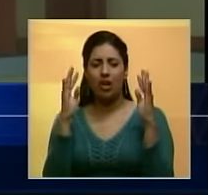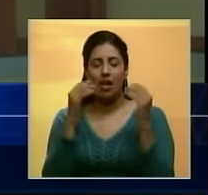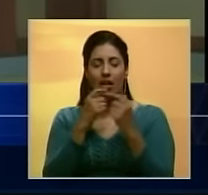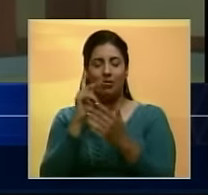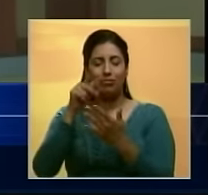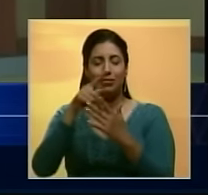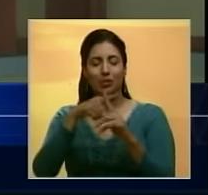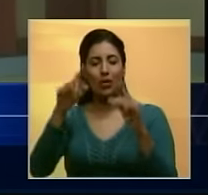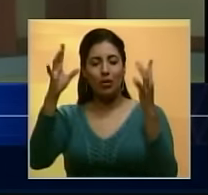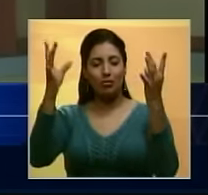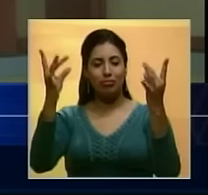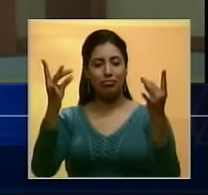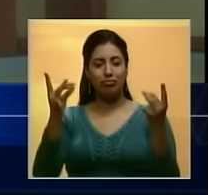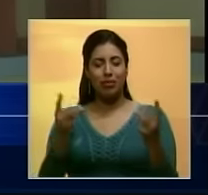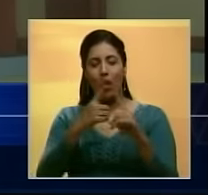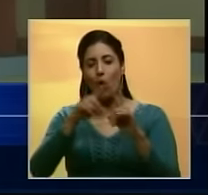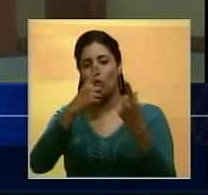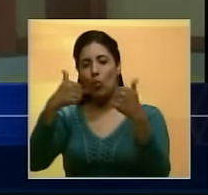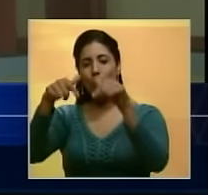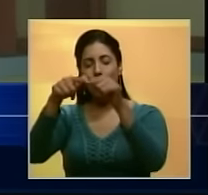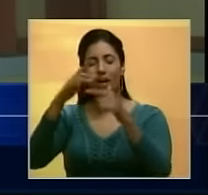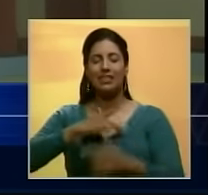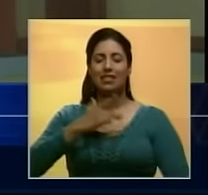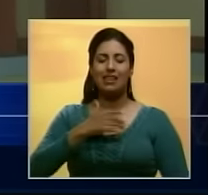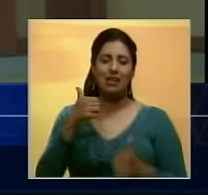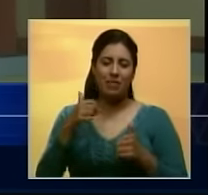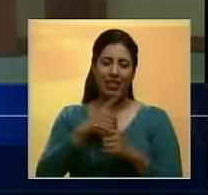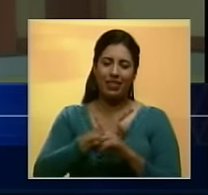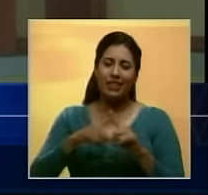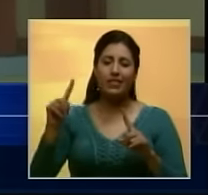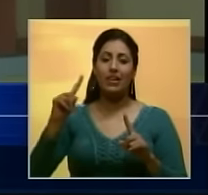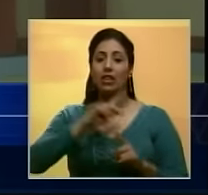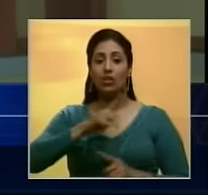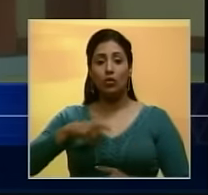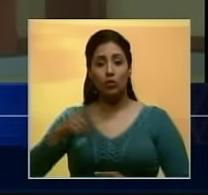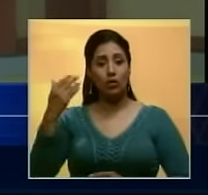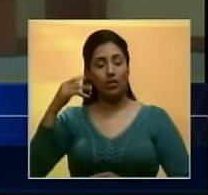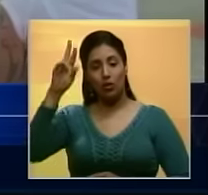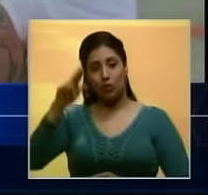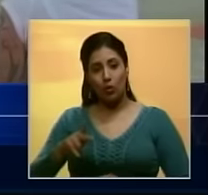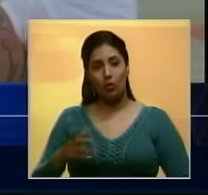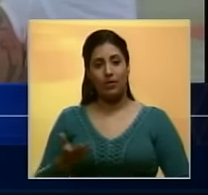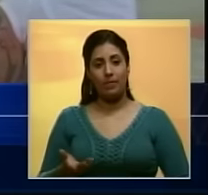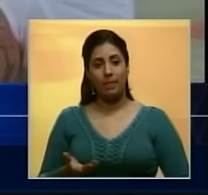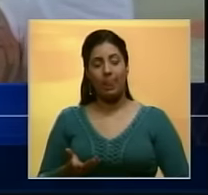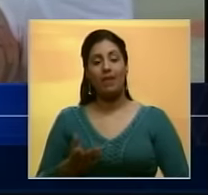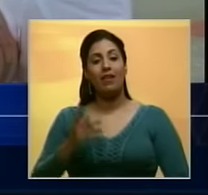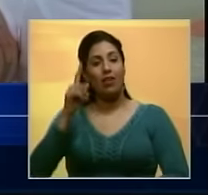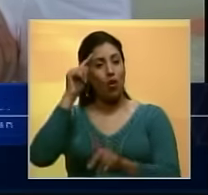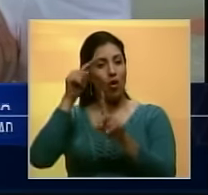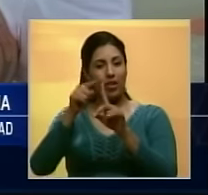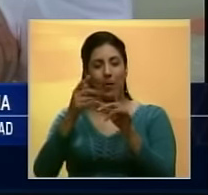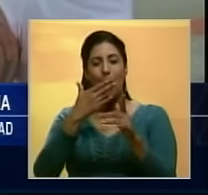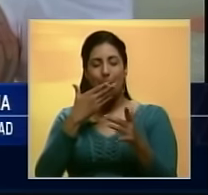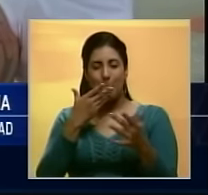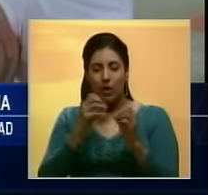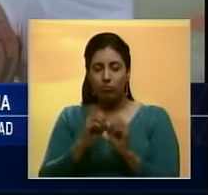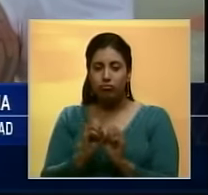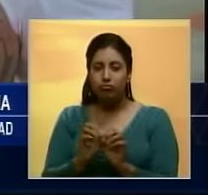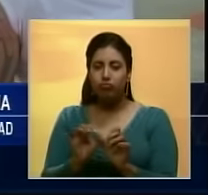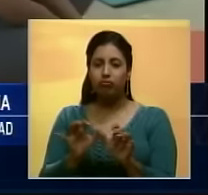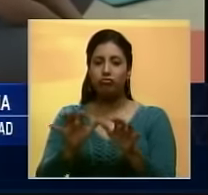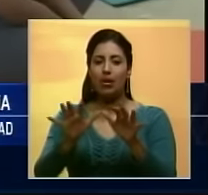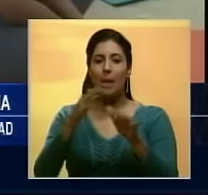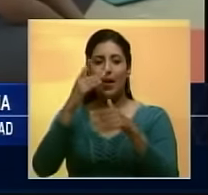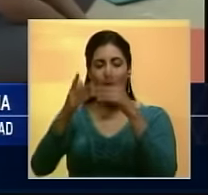transportamos a otro lugar con otra energía, con otras sensaciones diferentes que nos hemos vivido día a día. La meta del proyecto es expandir las